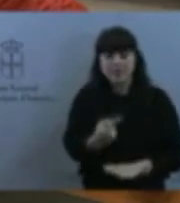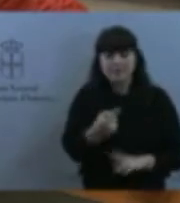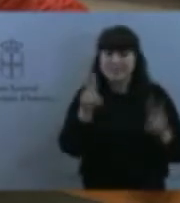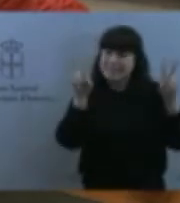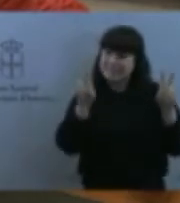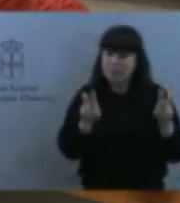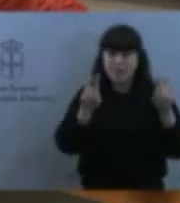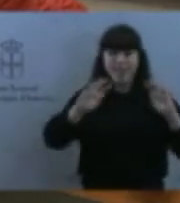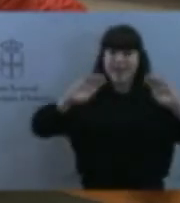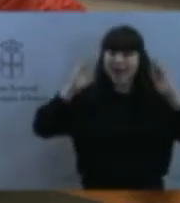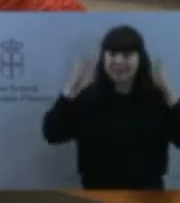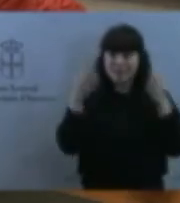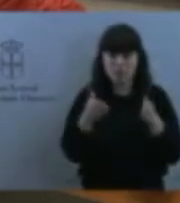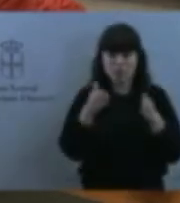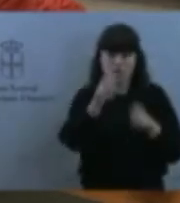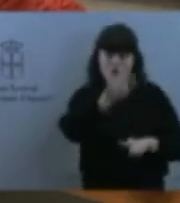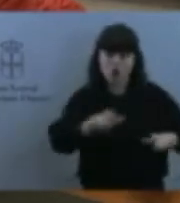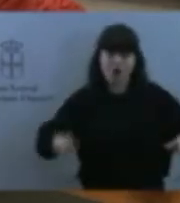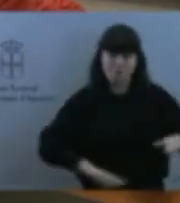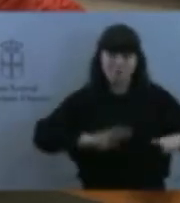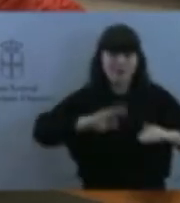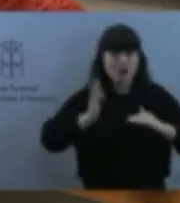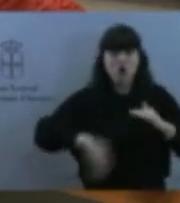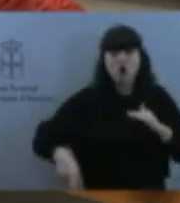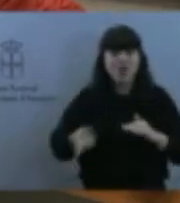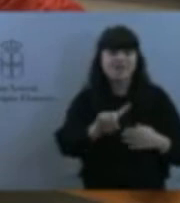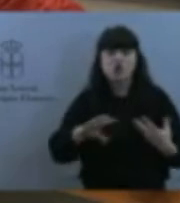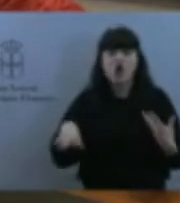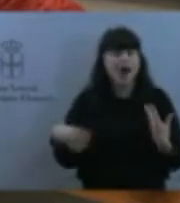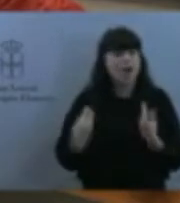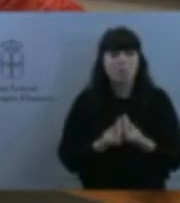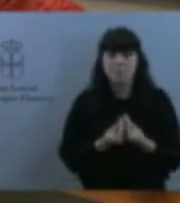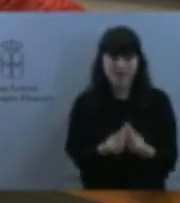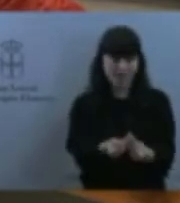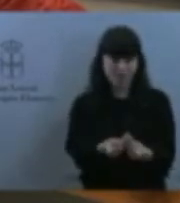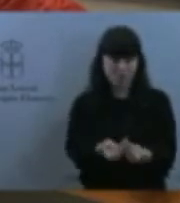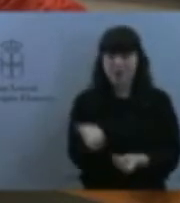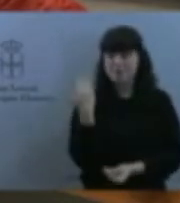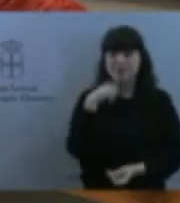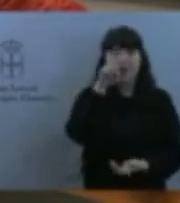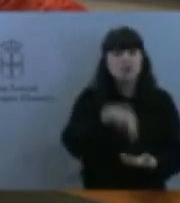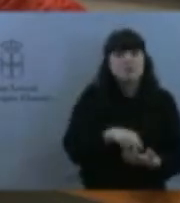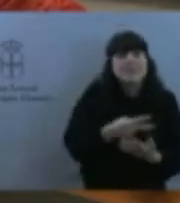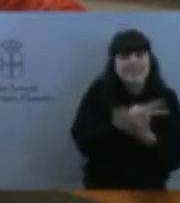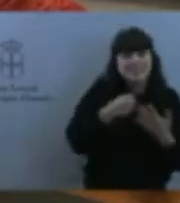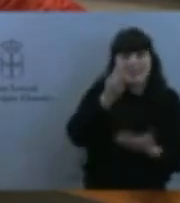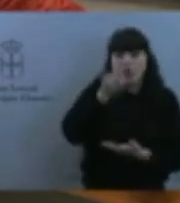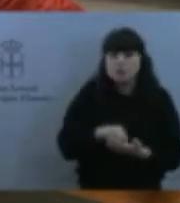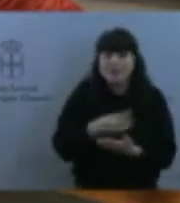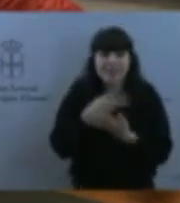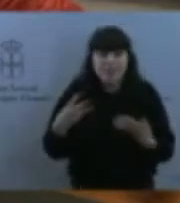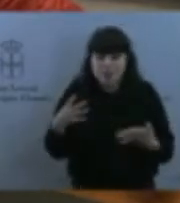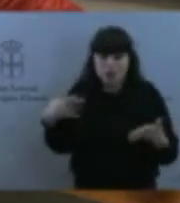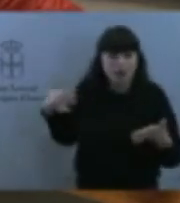acompañados, a lo largo de todo el 2017-2018, no hubo ninguna reunión del Consejo